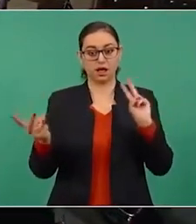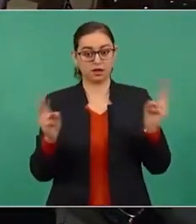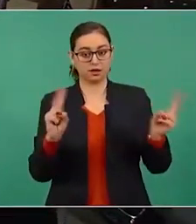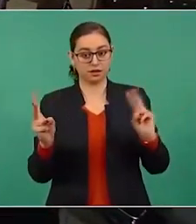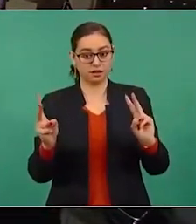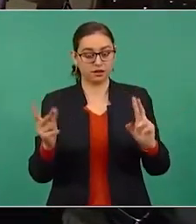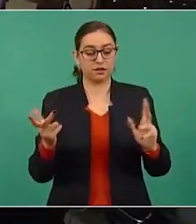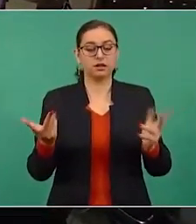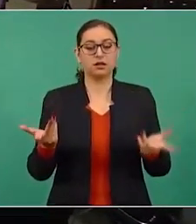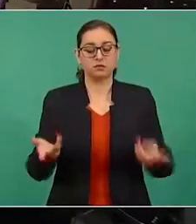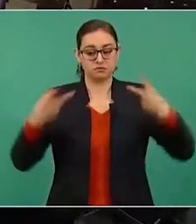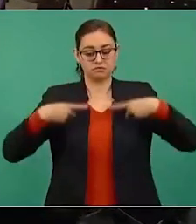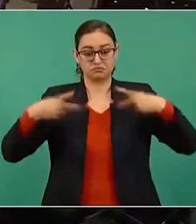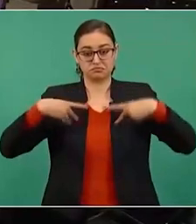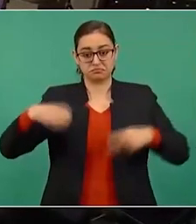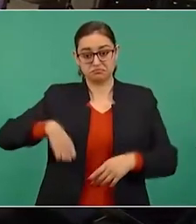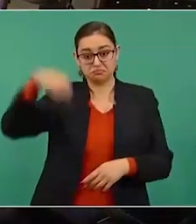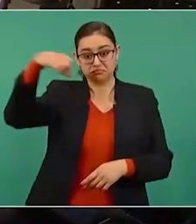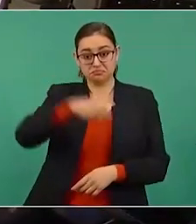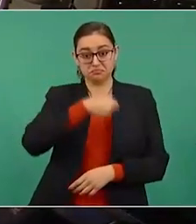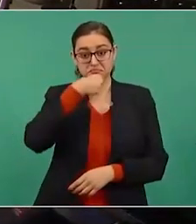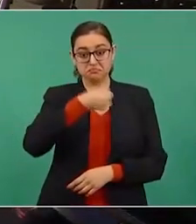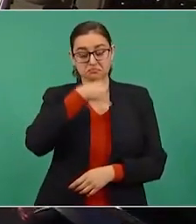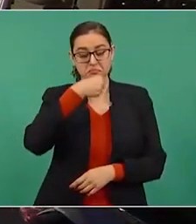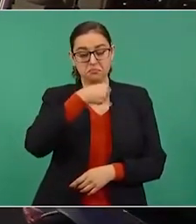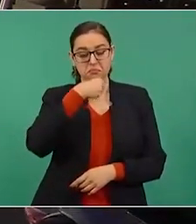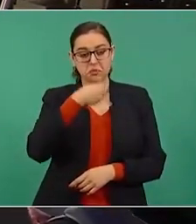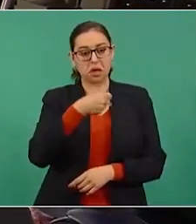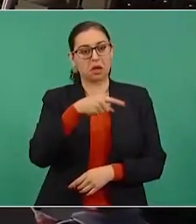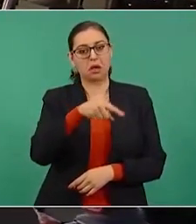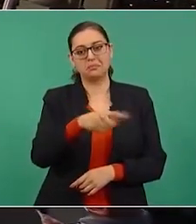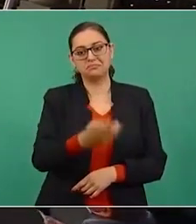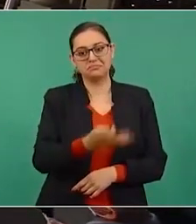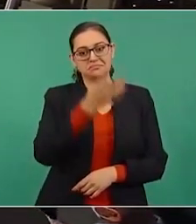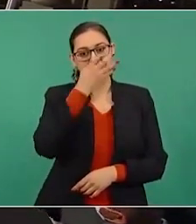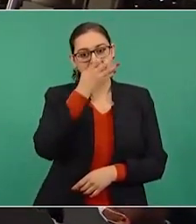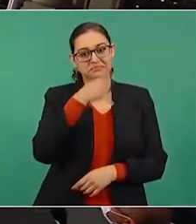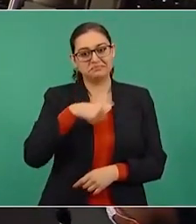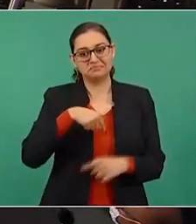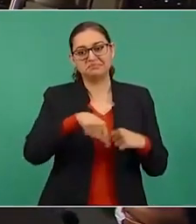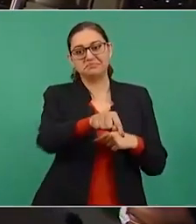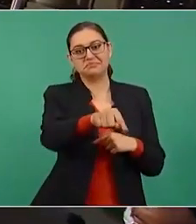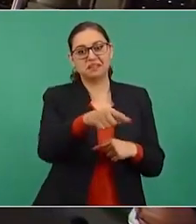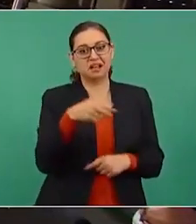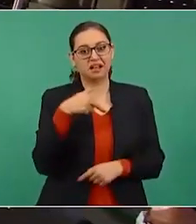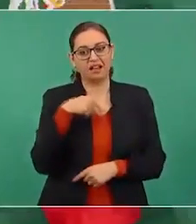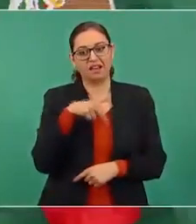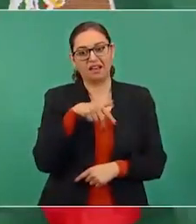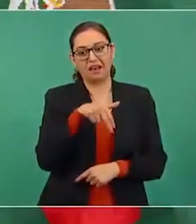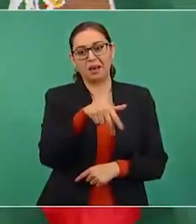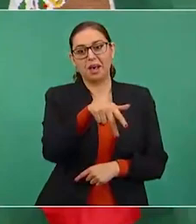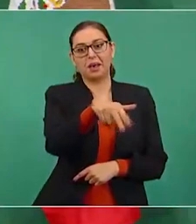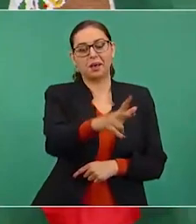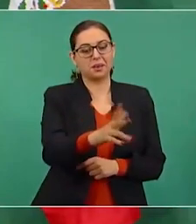van a caminar una cuadra, dos,